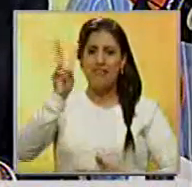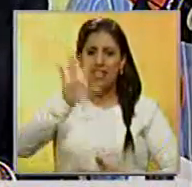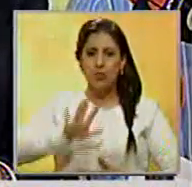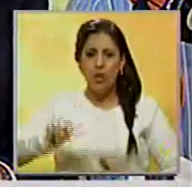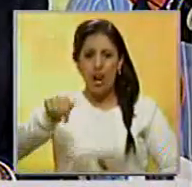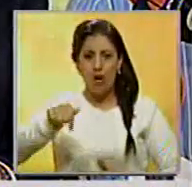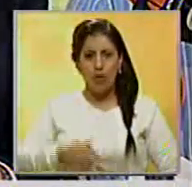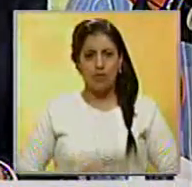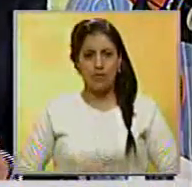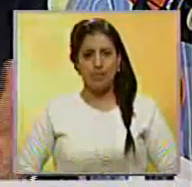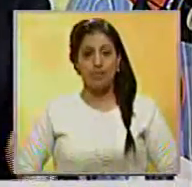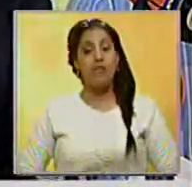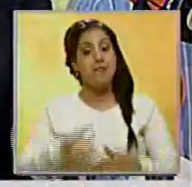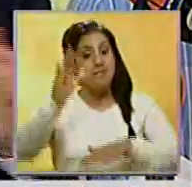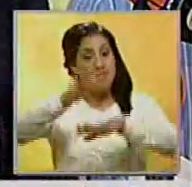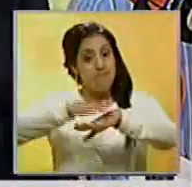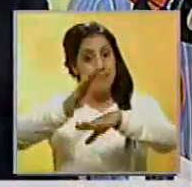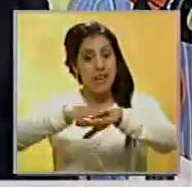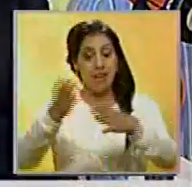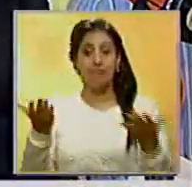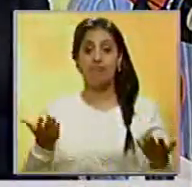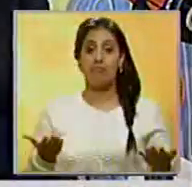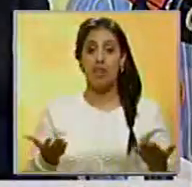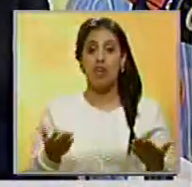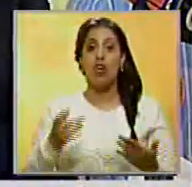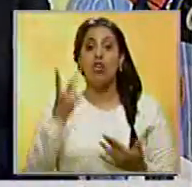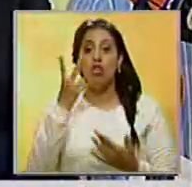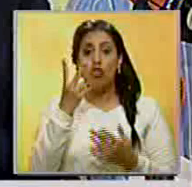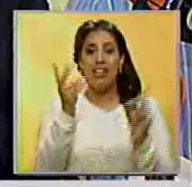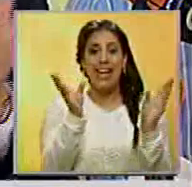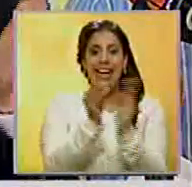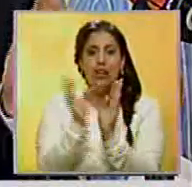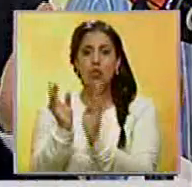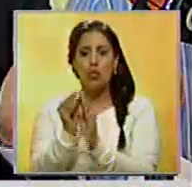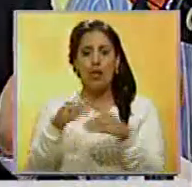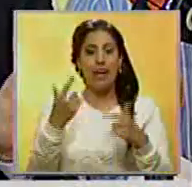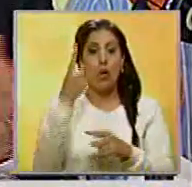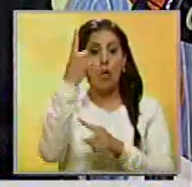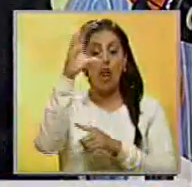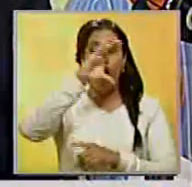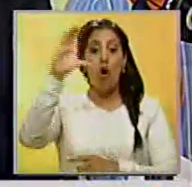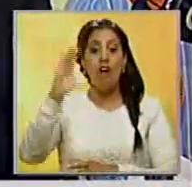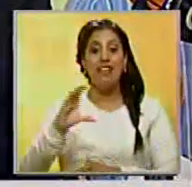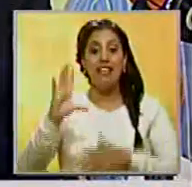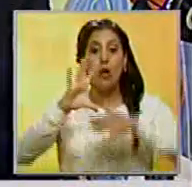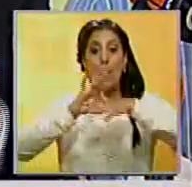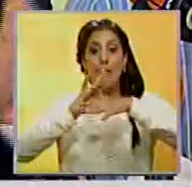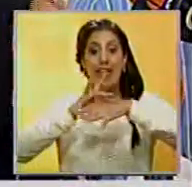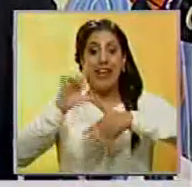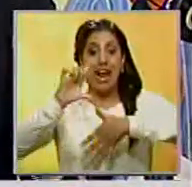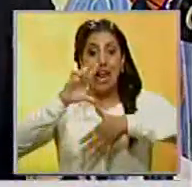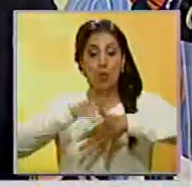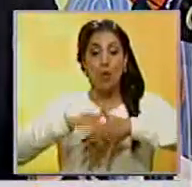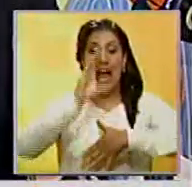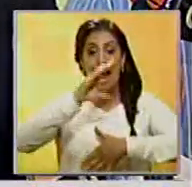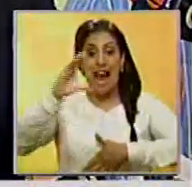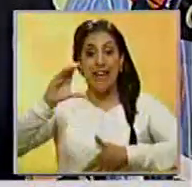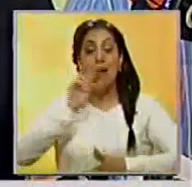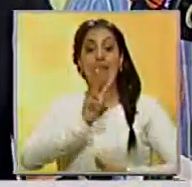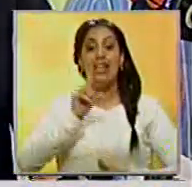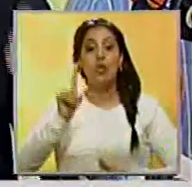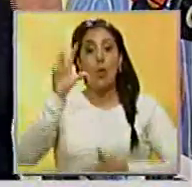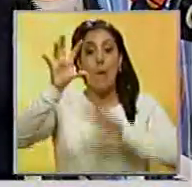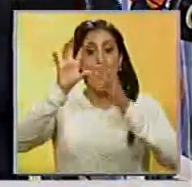en esta situación? Mira, les termino de dar dos resúmenes. Una es la Confederación Médica Latinoamericana del Caribe, donde somos 21 países,